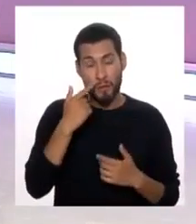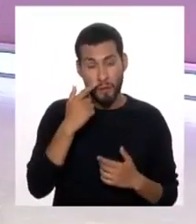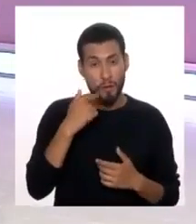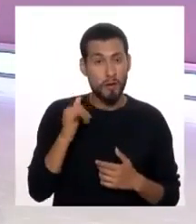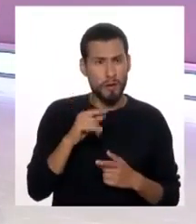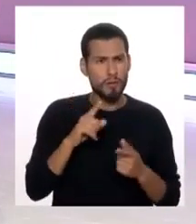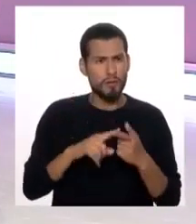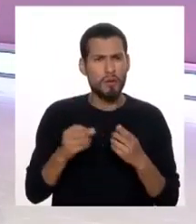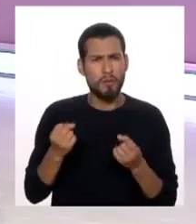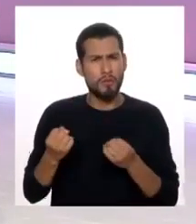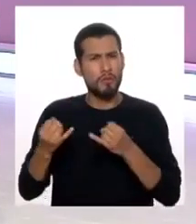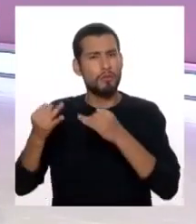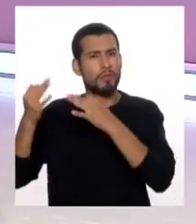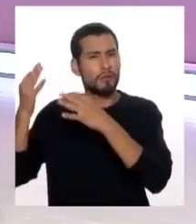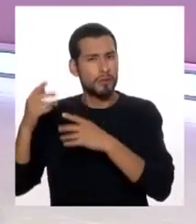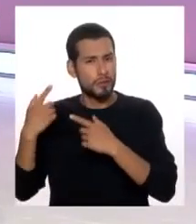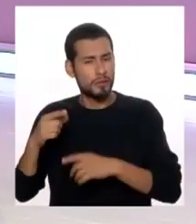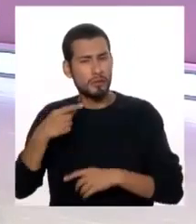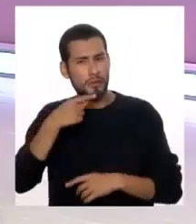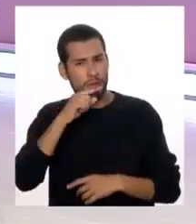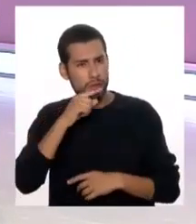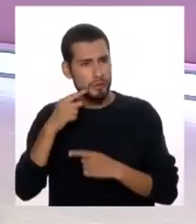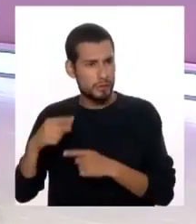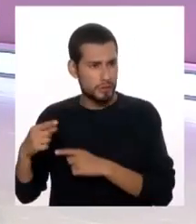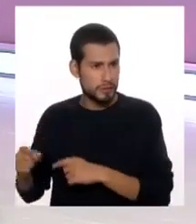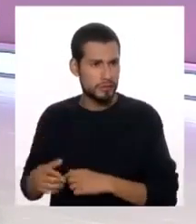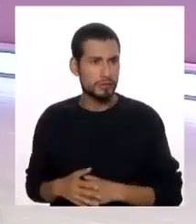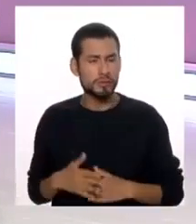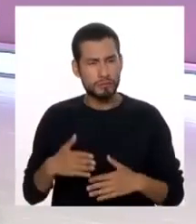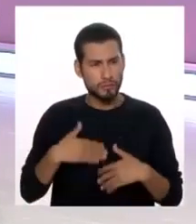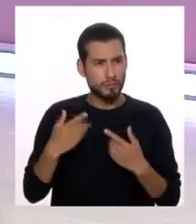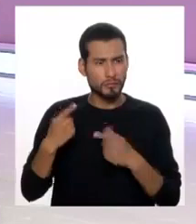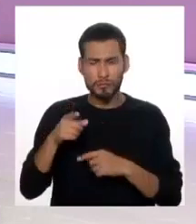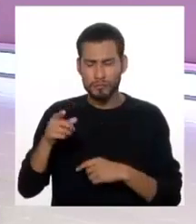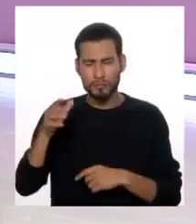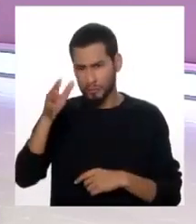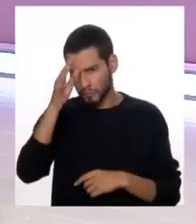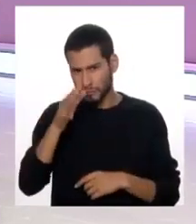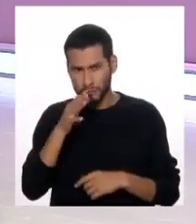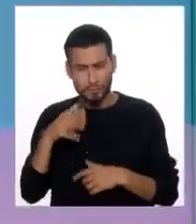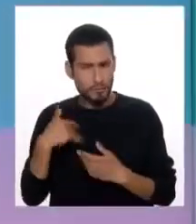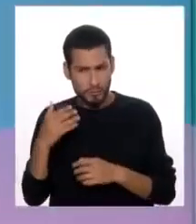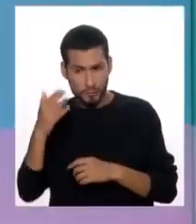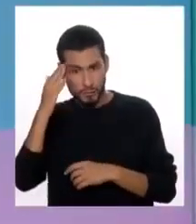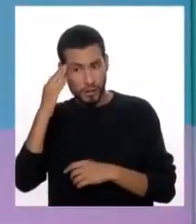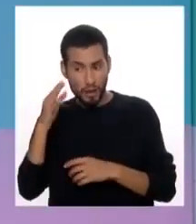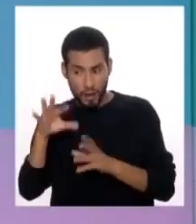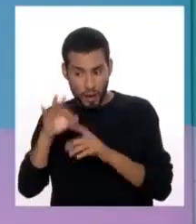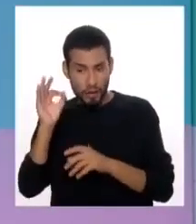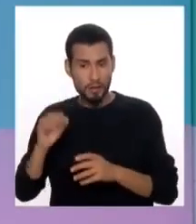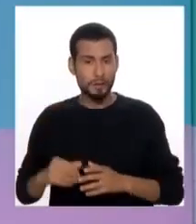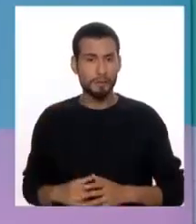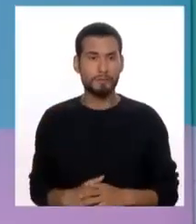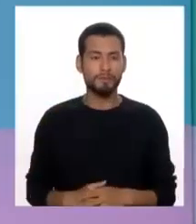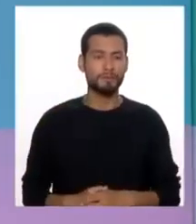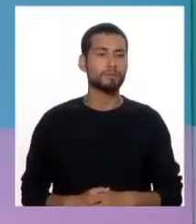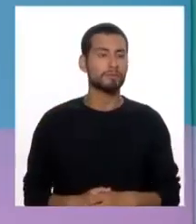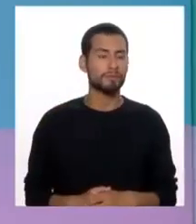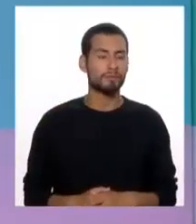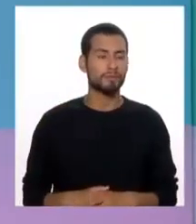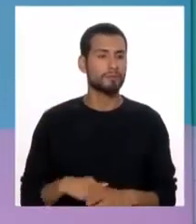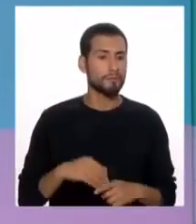niños, no lo sé, pero que le pueda alertar a los padres de familia. Sí, los padres tienen que estar